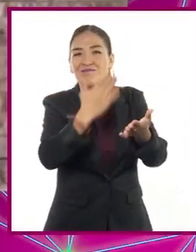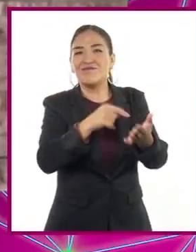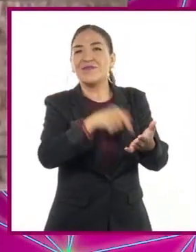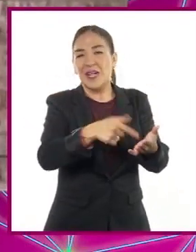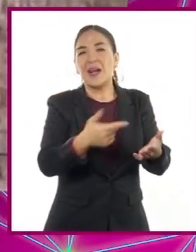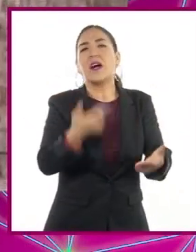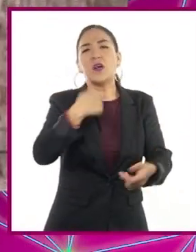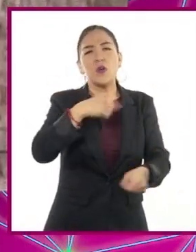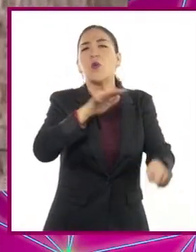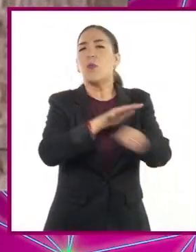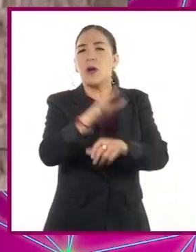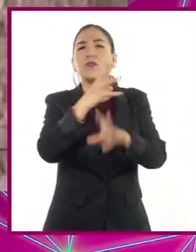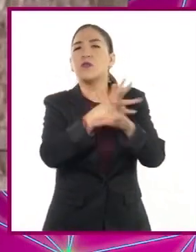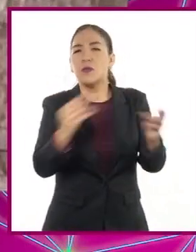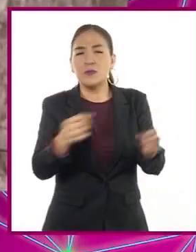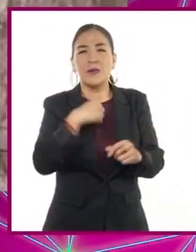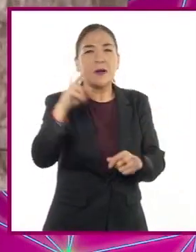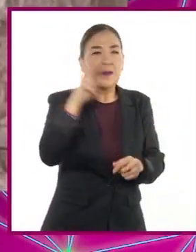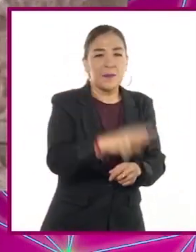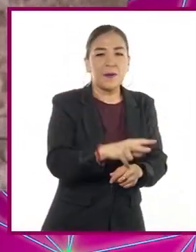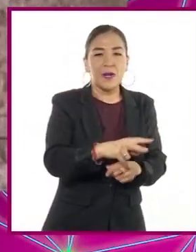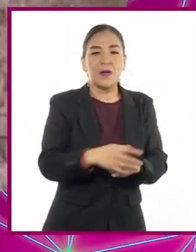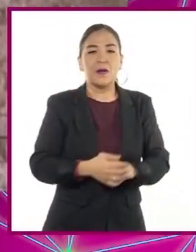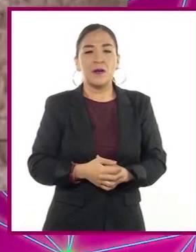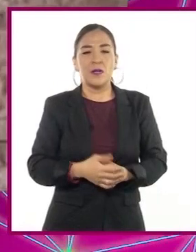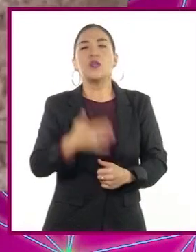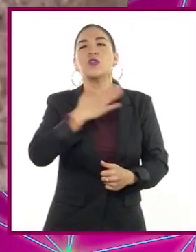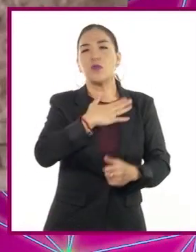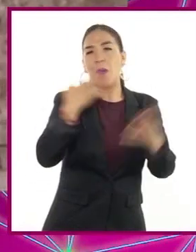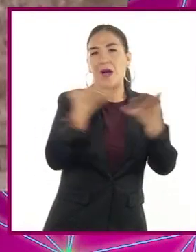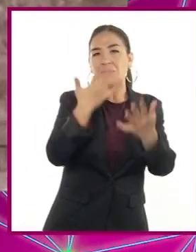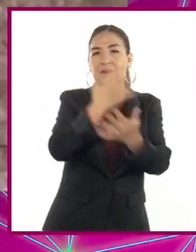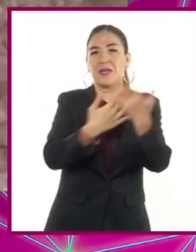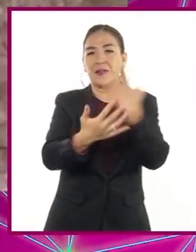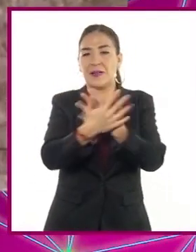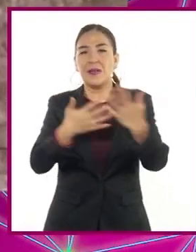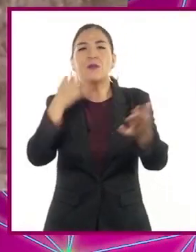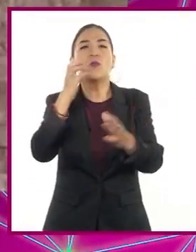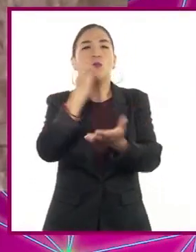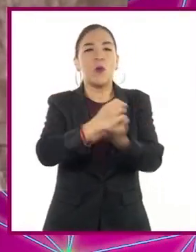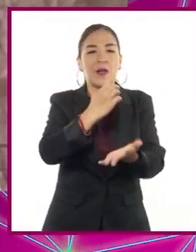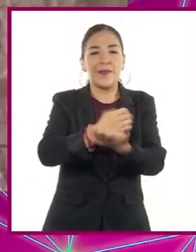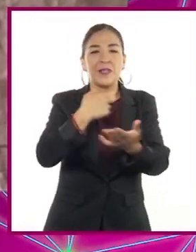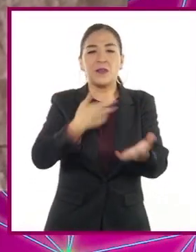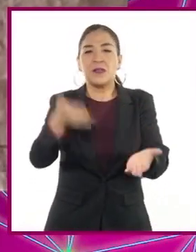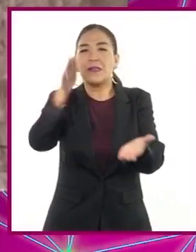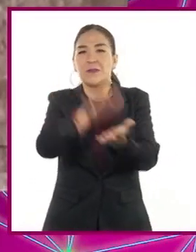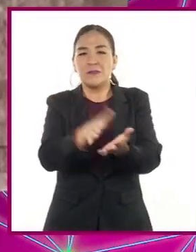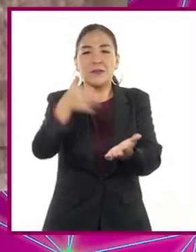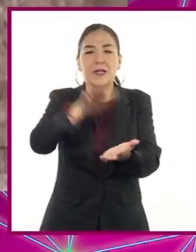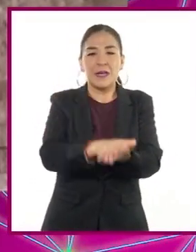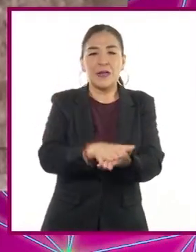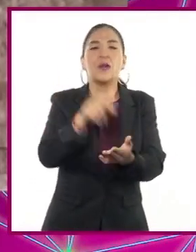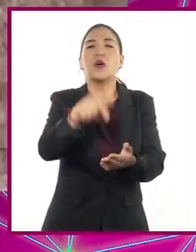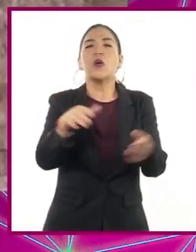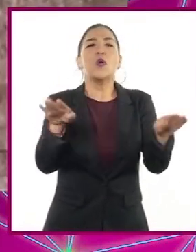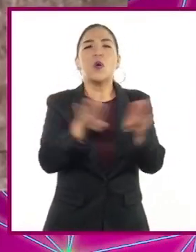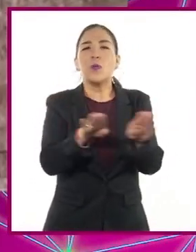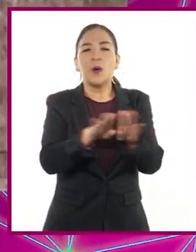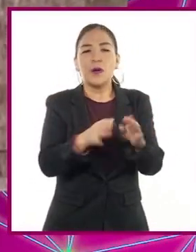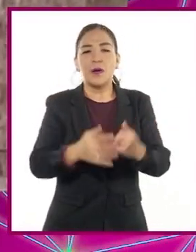que yo logré encontrar fue hacer un cuaderno manualmente, el cual estará hecho a base